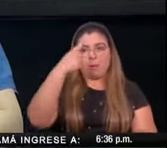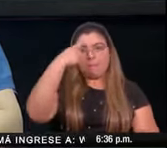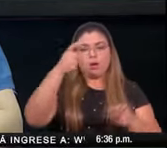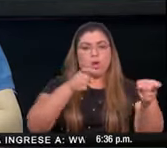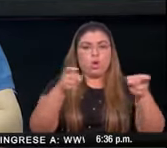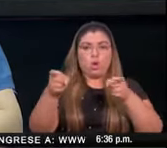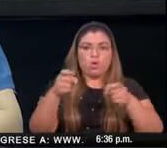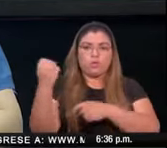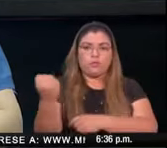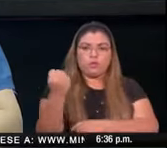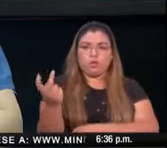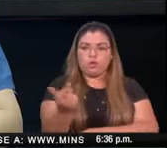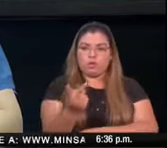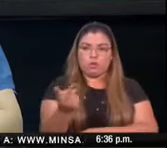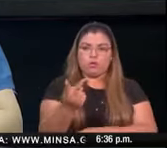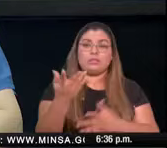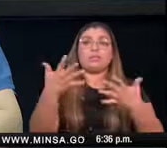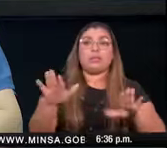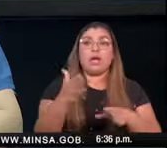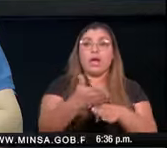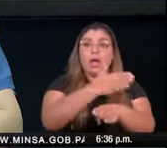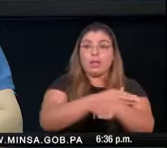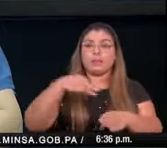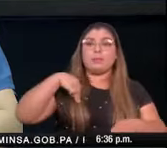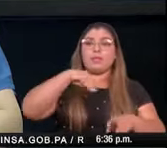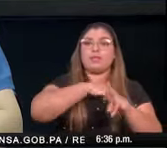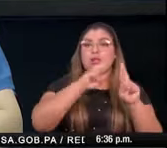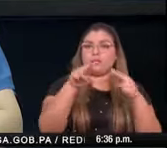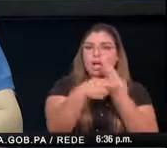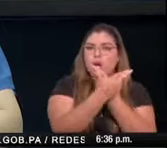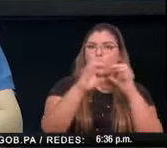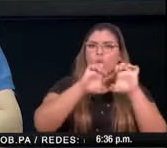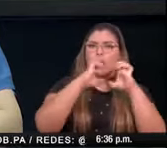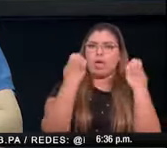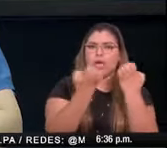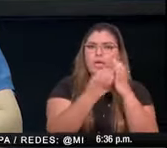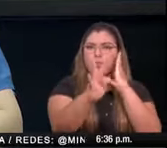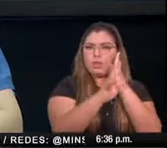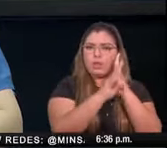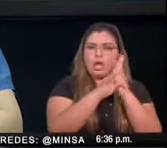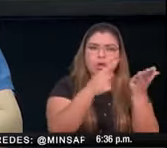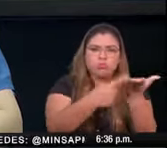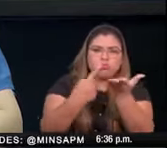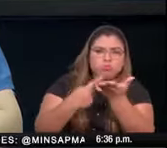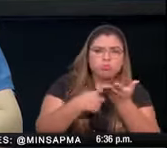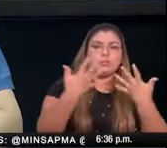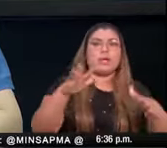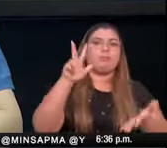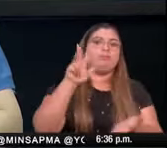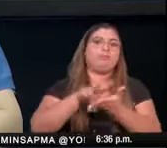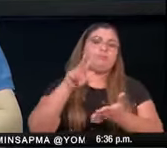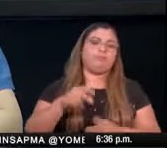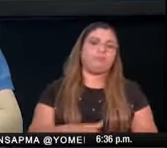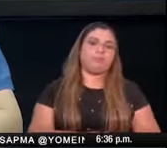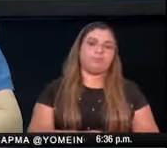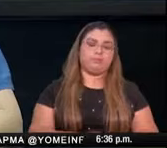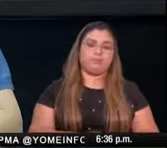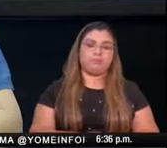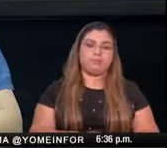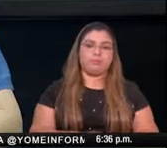conjunción con el consejo consultivo y con todo el equipo técnico del ministerio de salud liderado por el